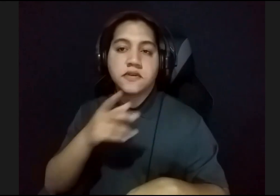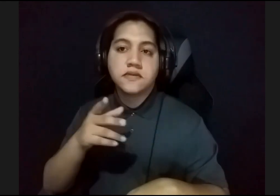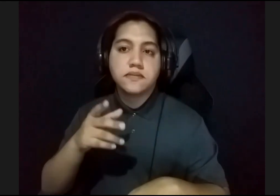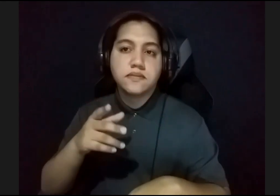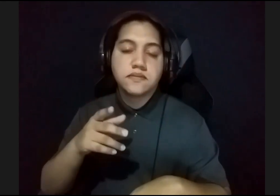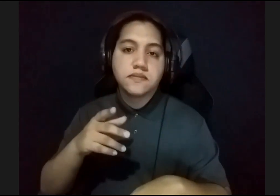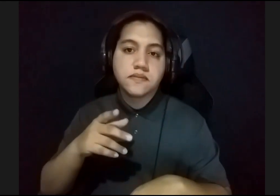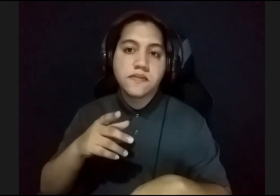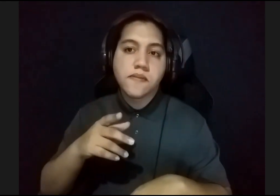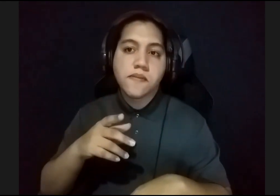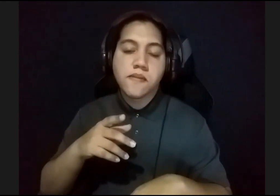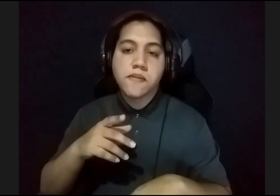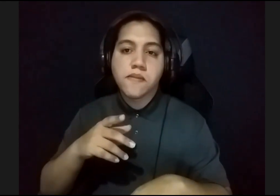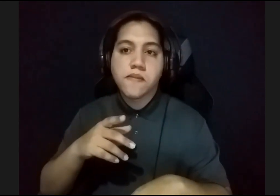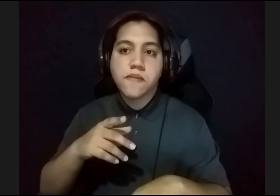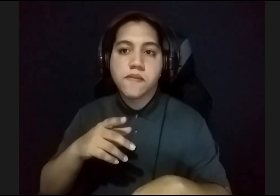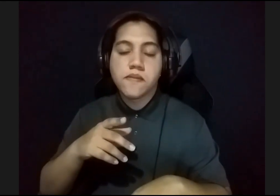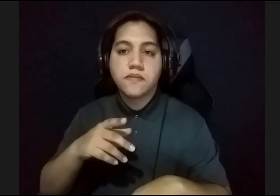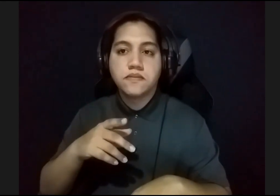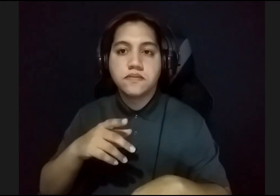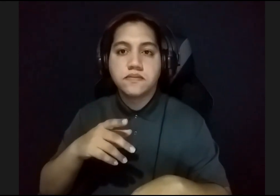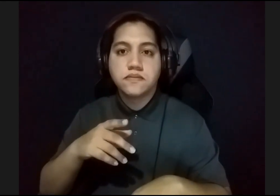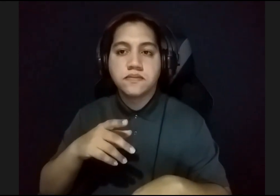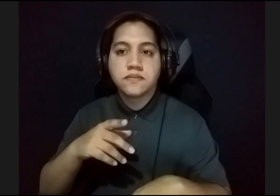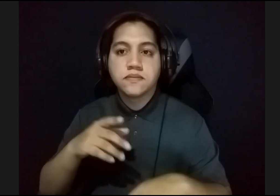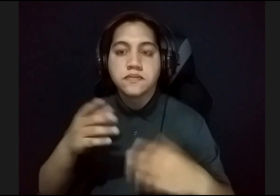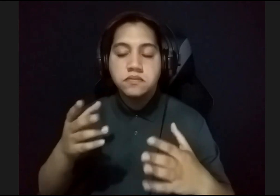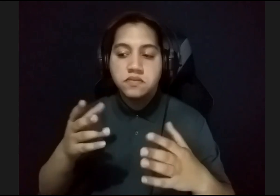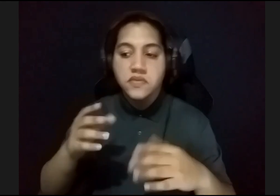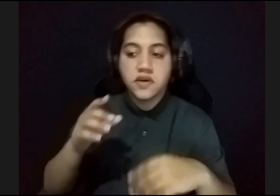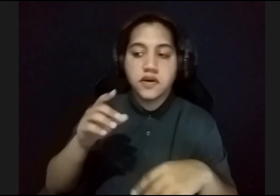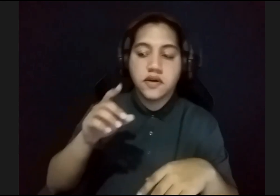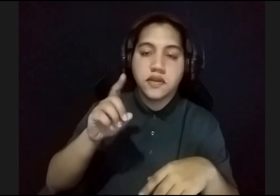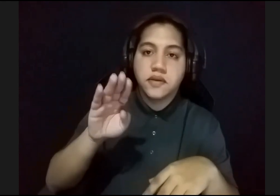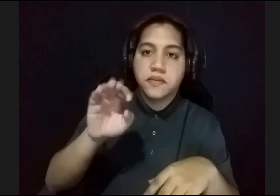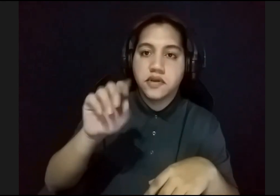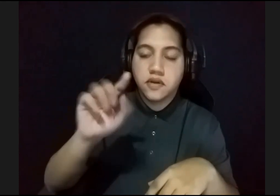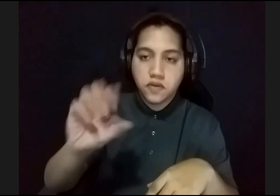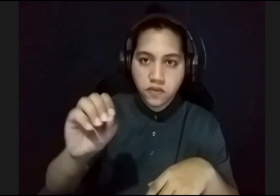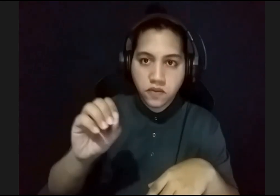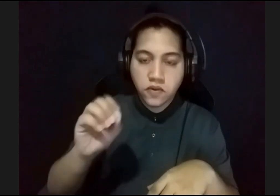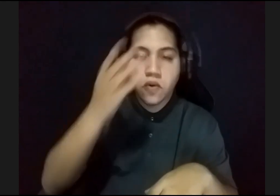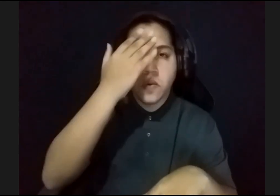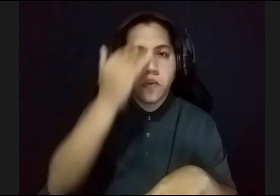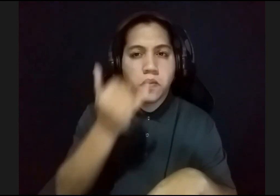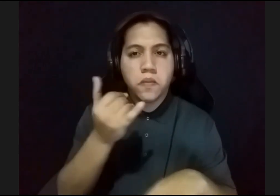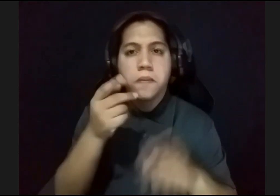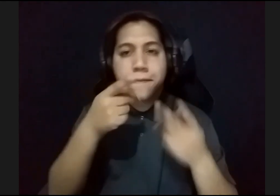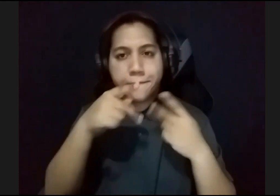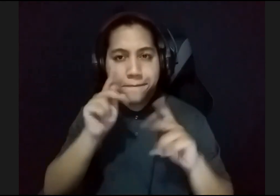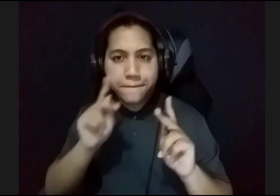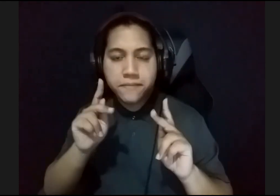de hecho, fue una entidad muy importante, la DIBETCO, porque, le permitió,